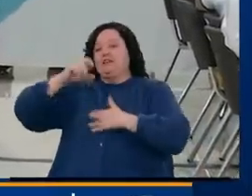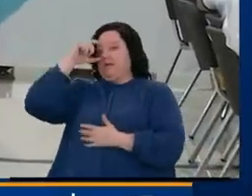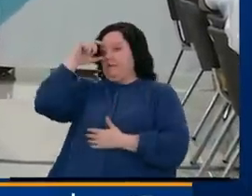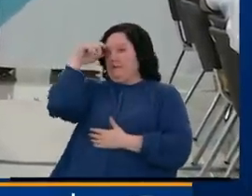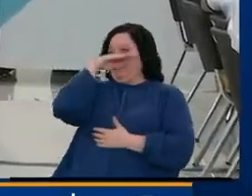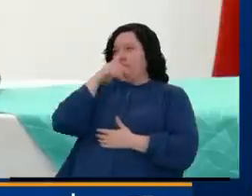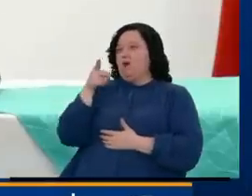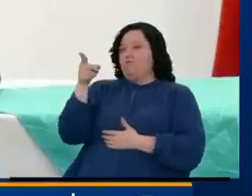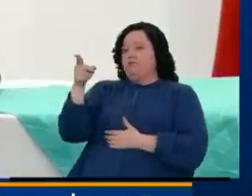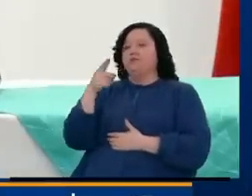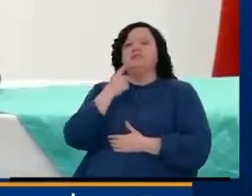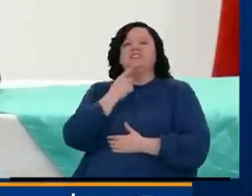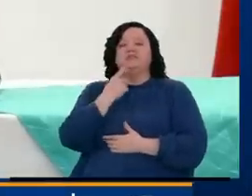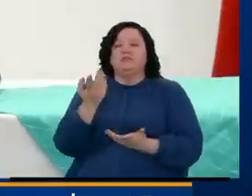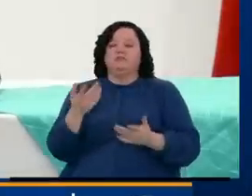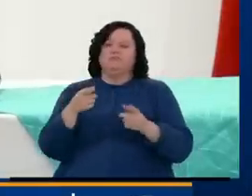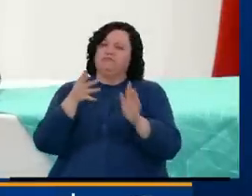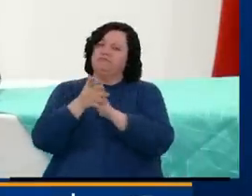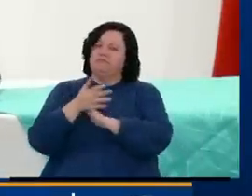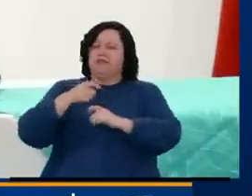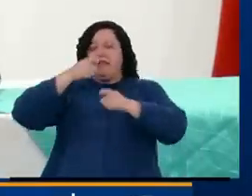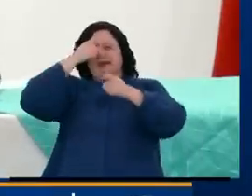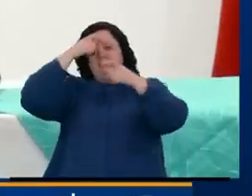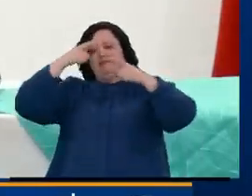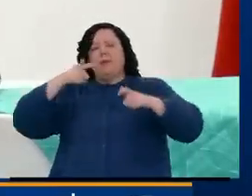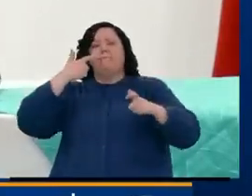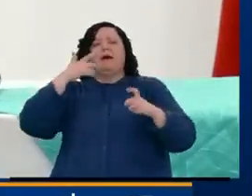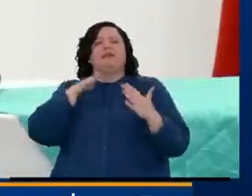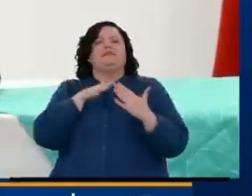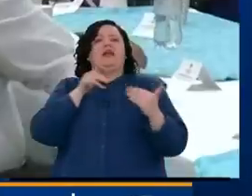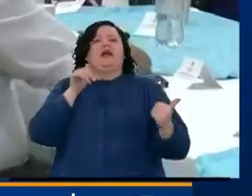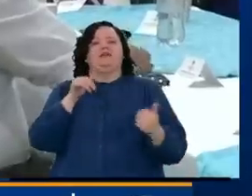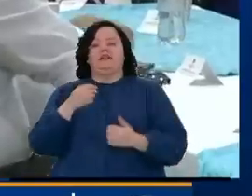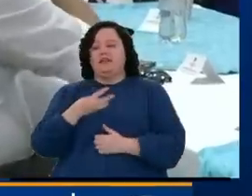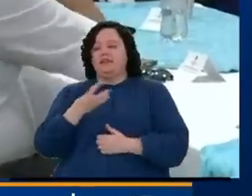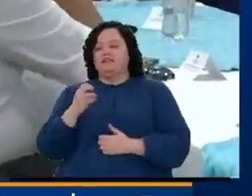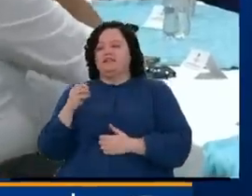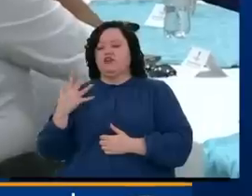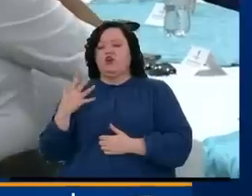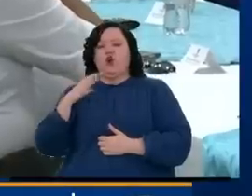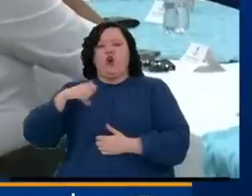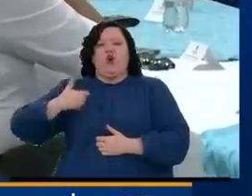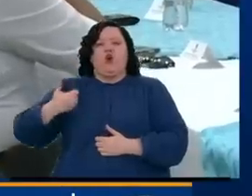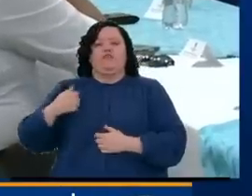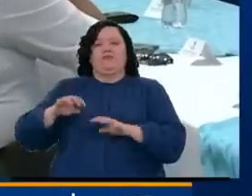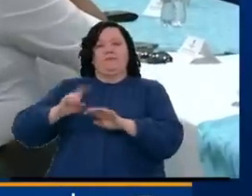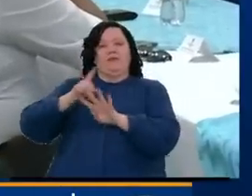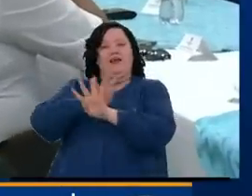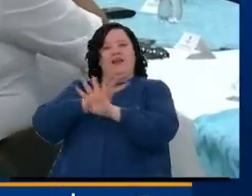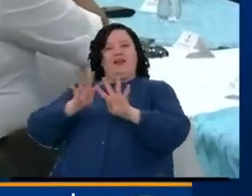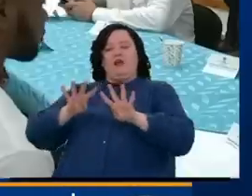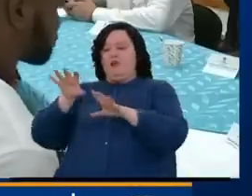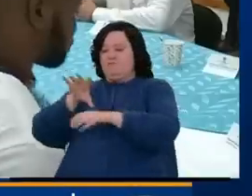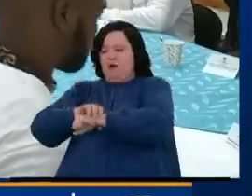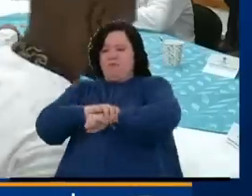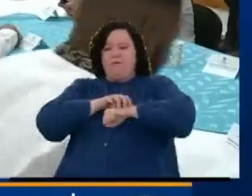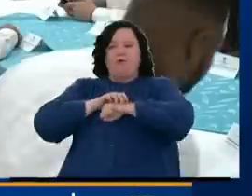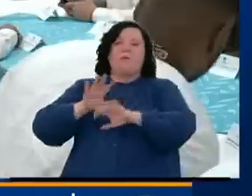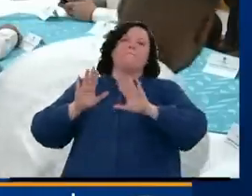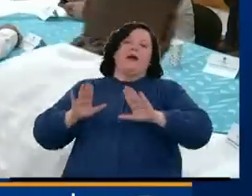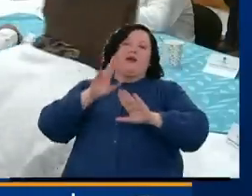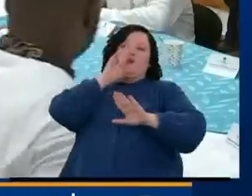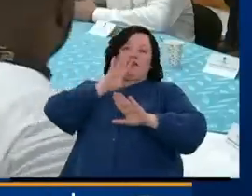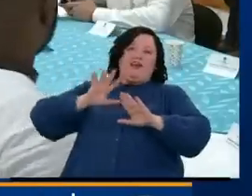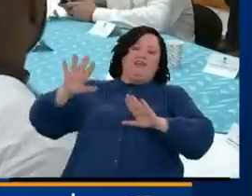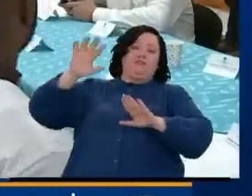Petro dijo explícitamente que el Estado se estaba vengando de 305 jóvenes de la primera línea que fueron detenidos en el marco del paro nacional